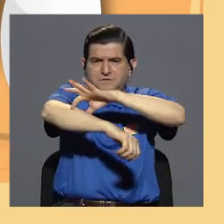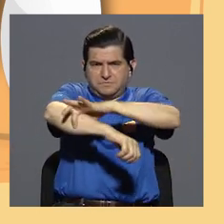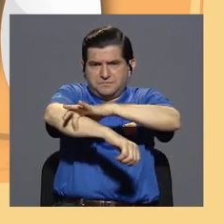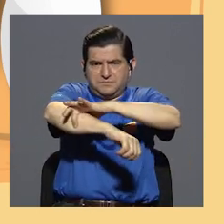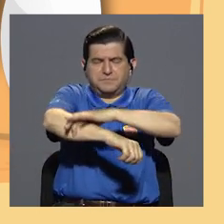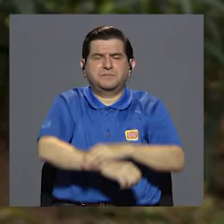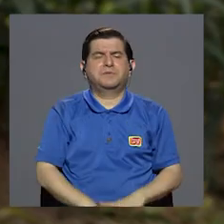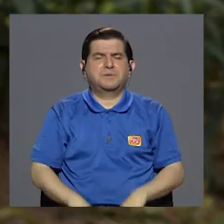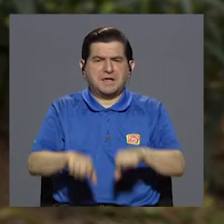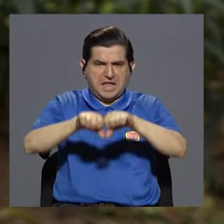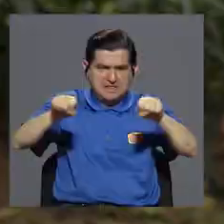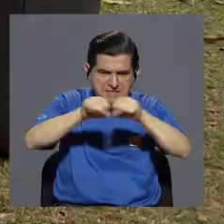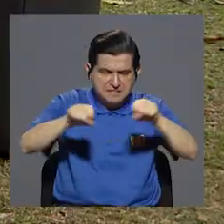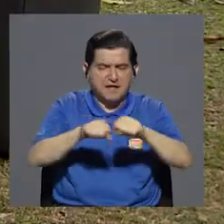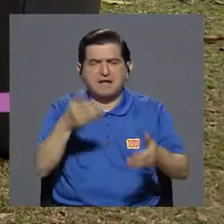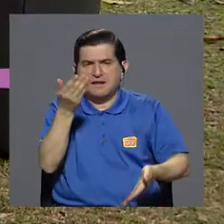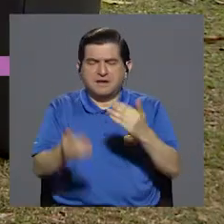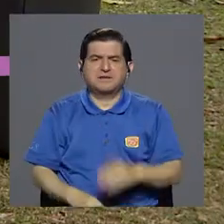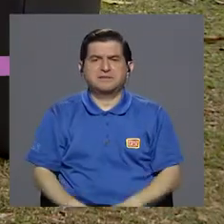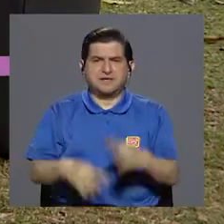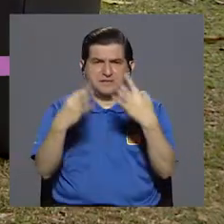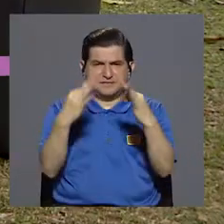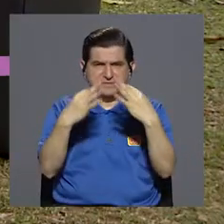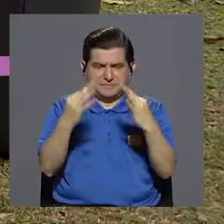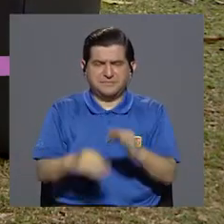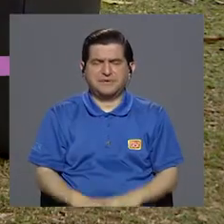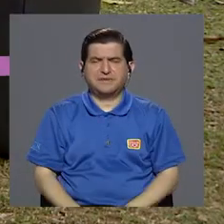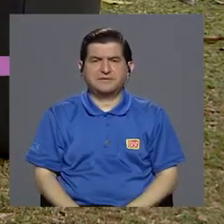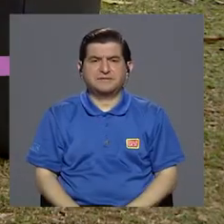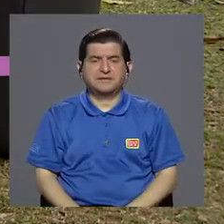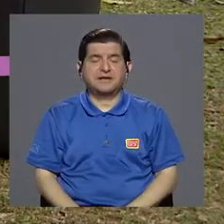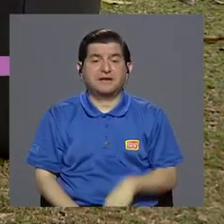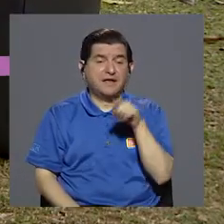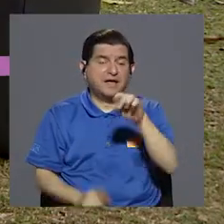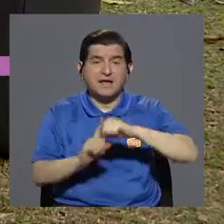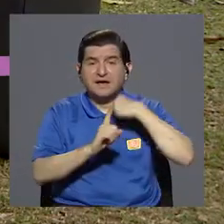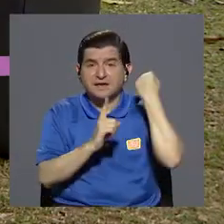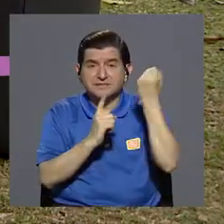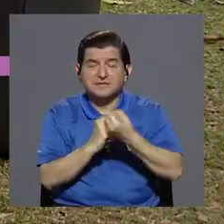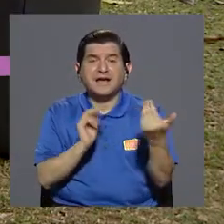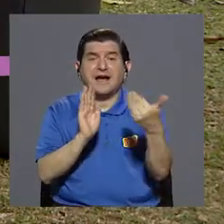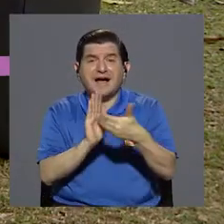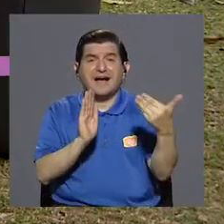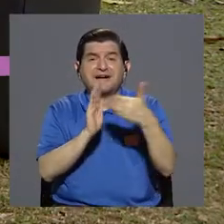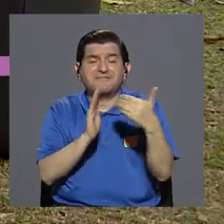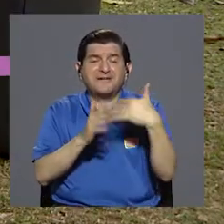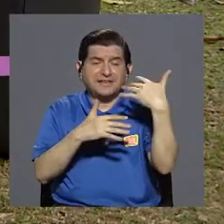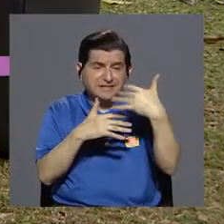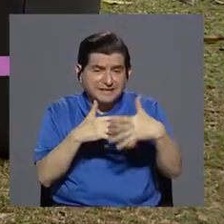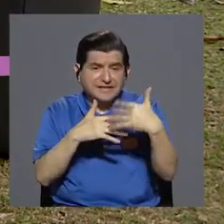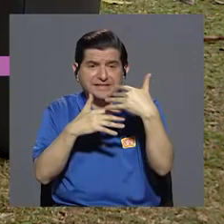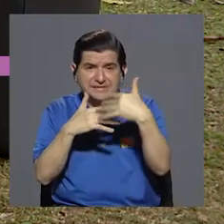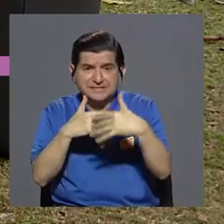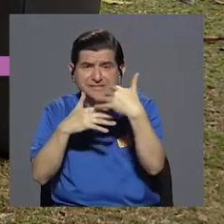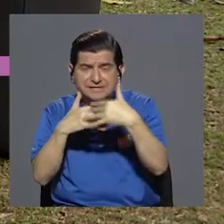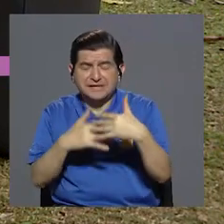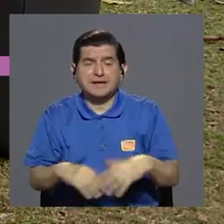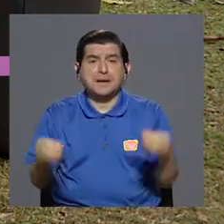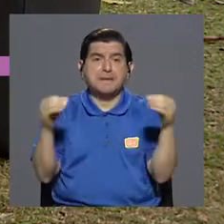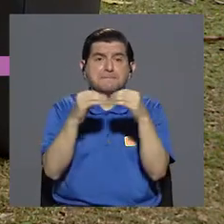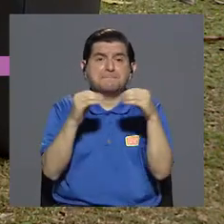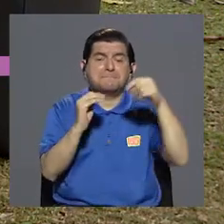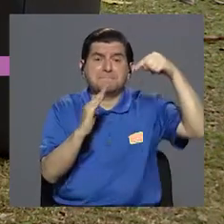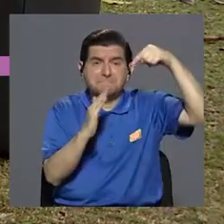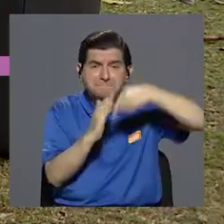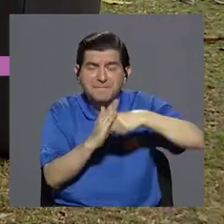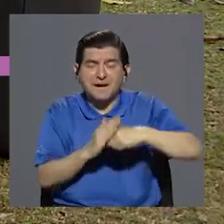pedazo de trapo, un mecate para apretar porque eso más bien lo que hace es afectar la circulación y afectar